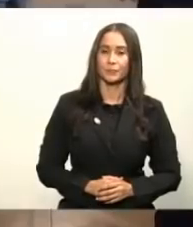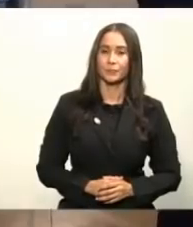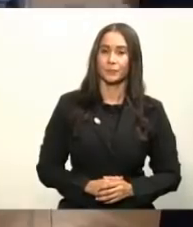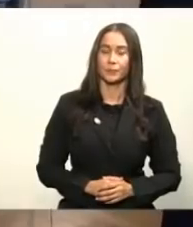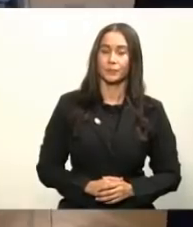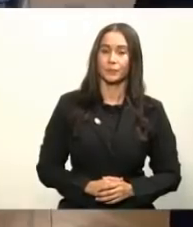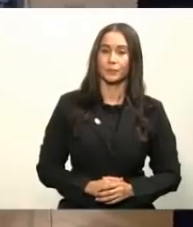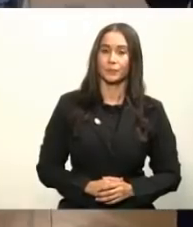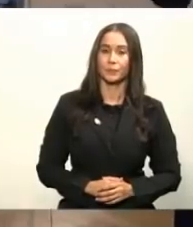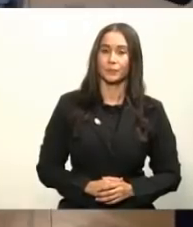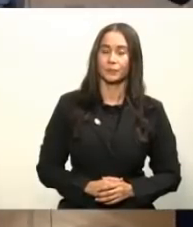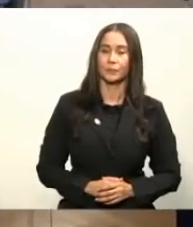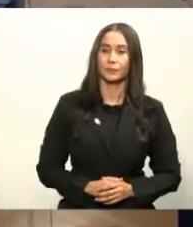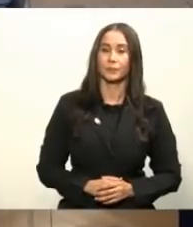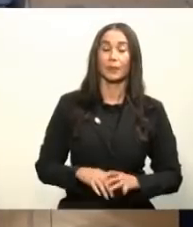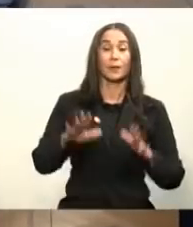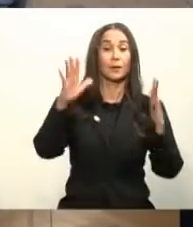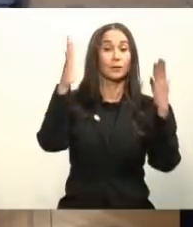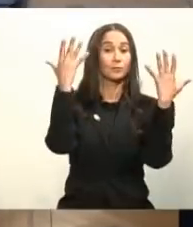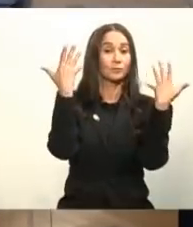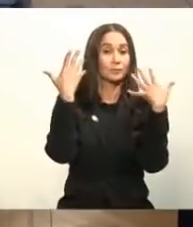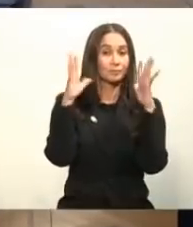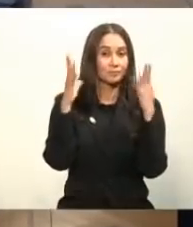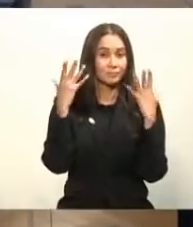Con este aplauso